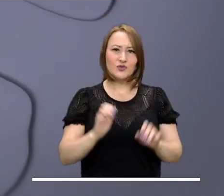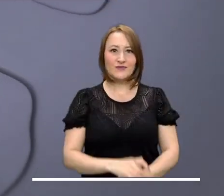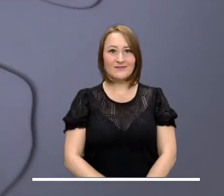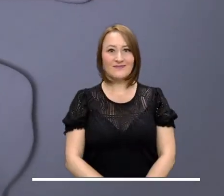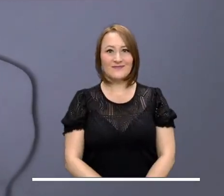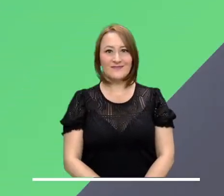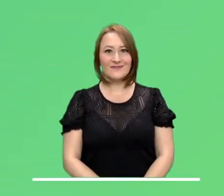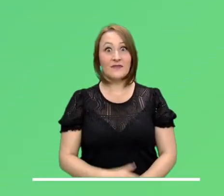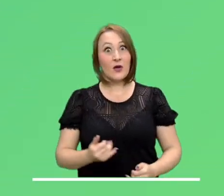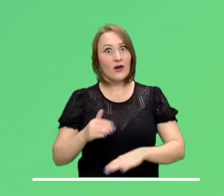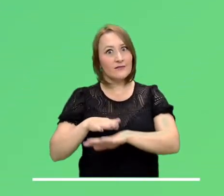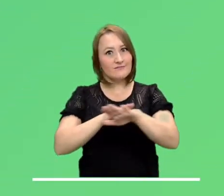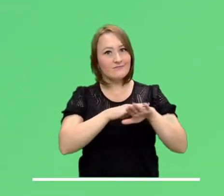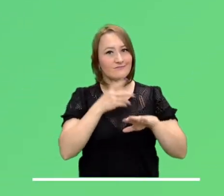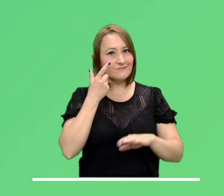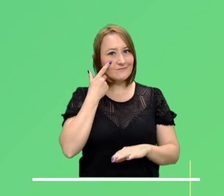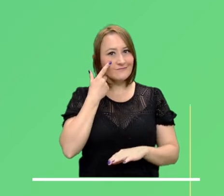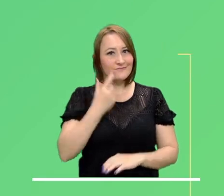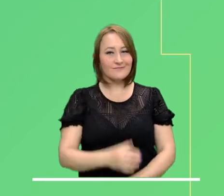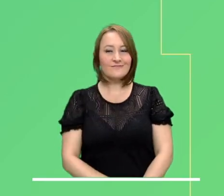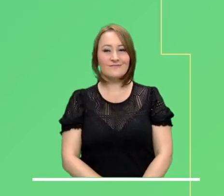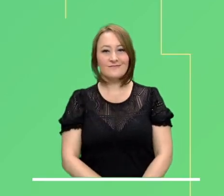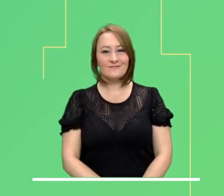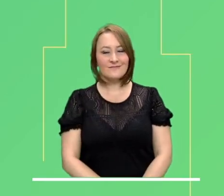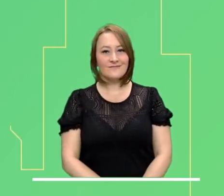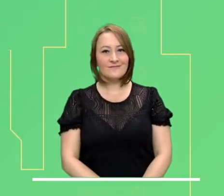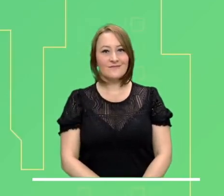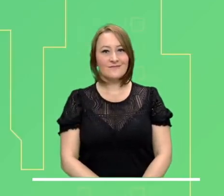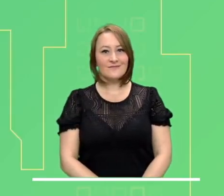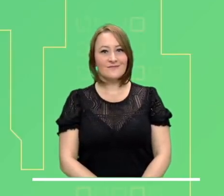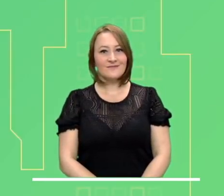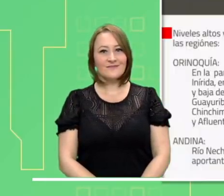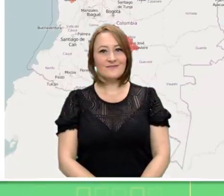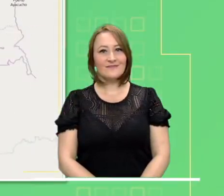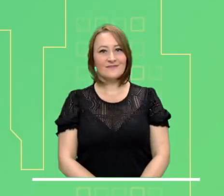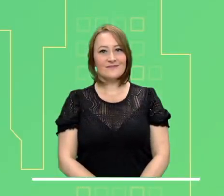lloviznas. Veamos ahora las alertas que se encuentran activas.